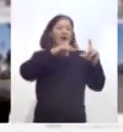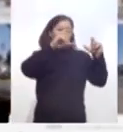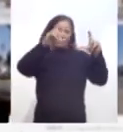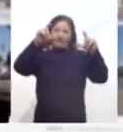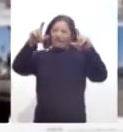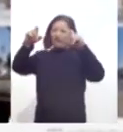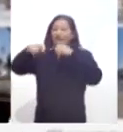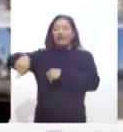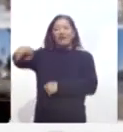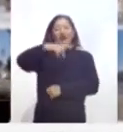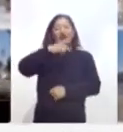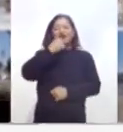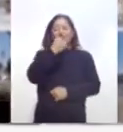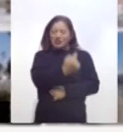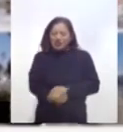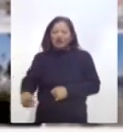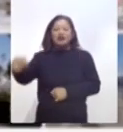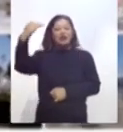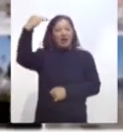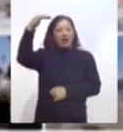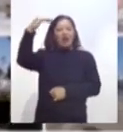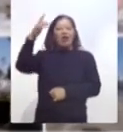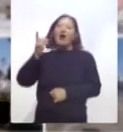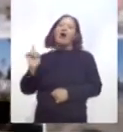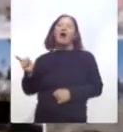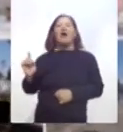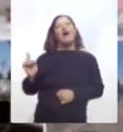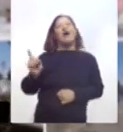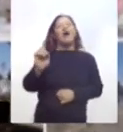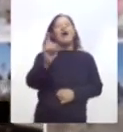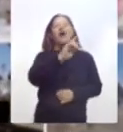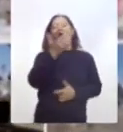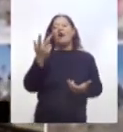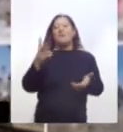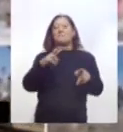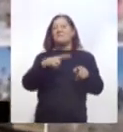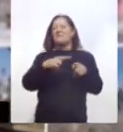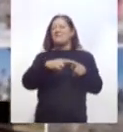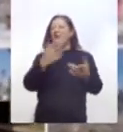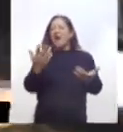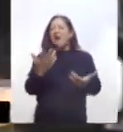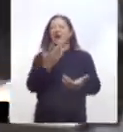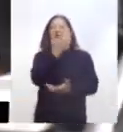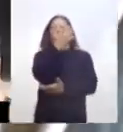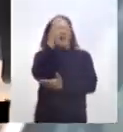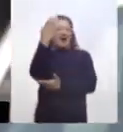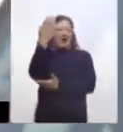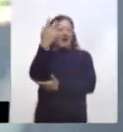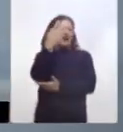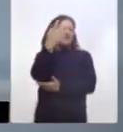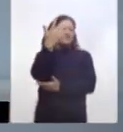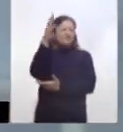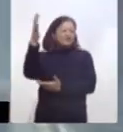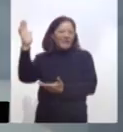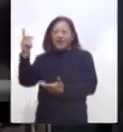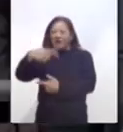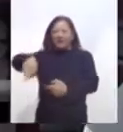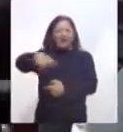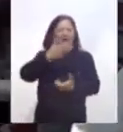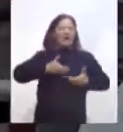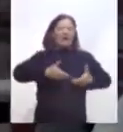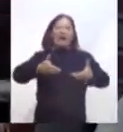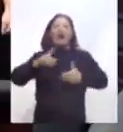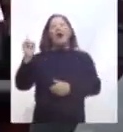muestra cómo menores de edad y adultos pasean por los parques y calles como si se tratara de vacaciones y no de un periodo de aislamiento social.